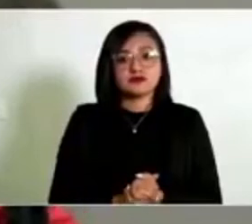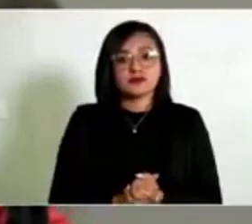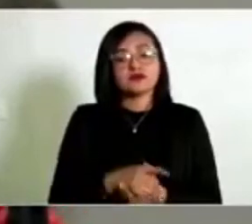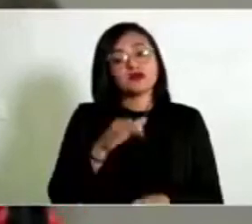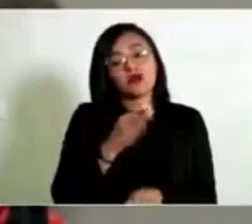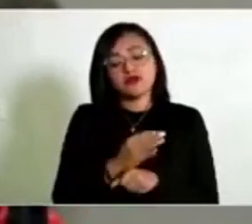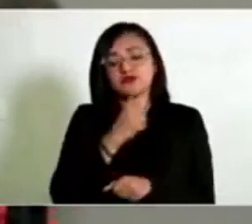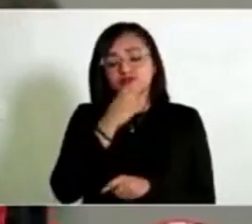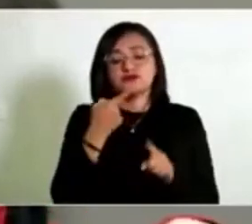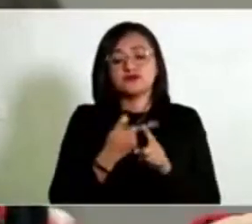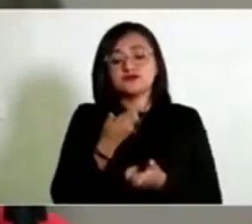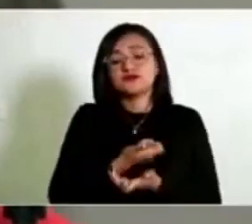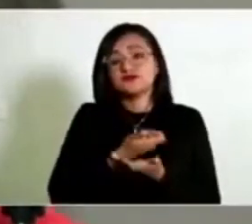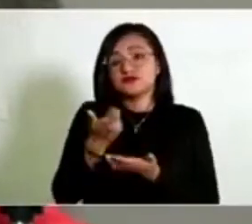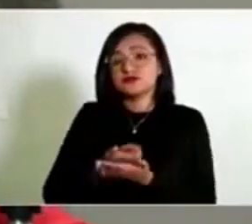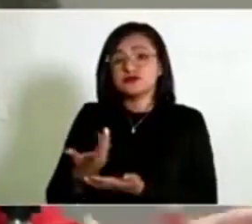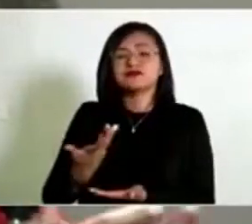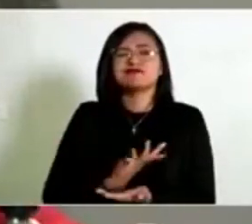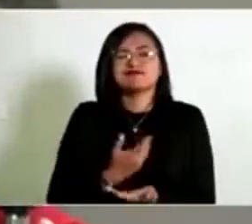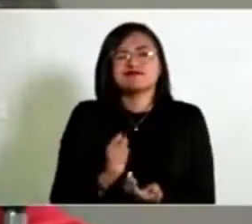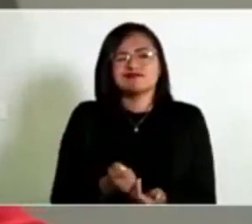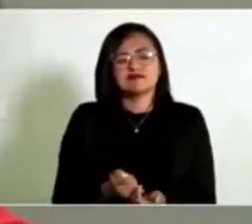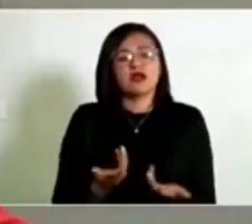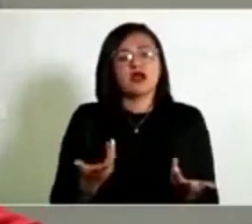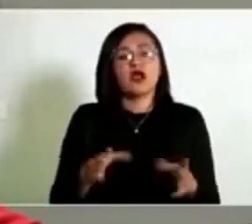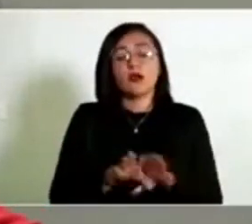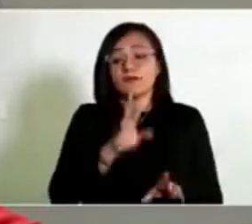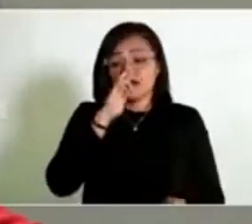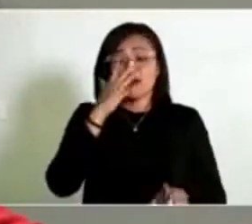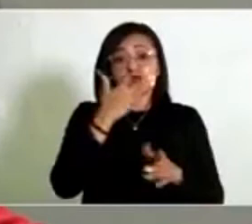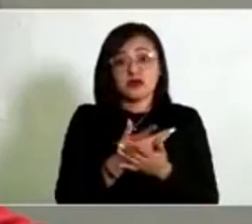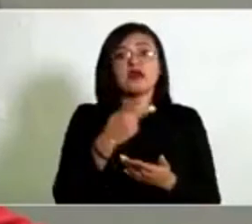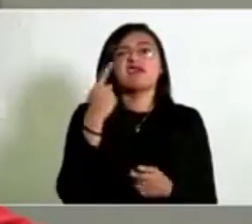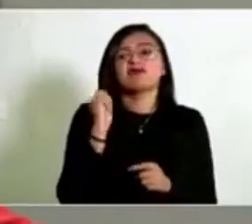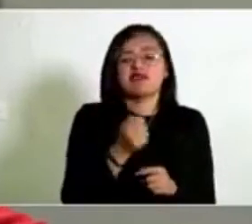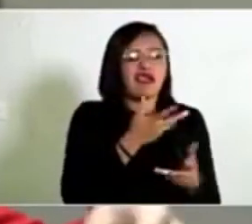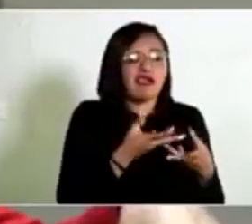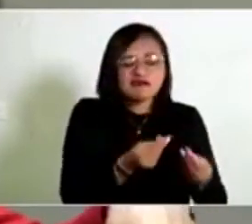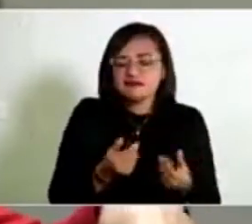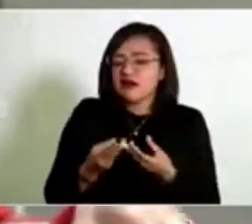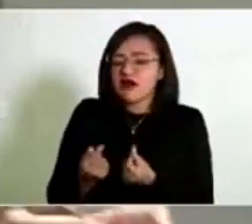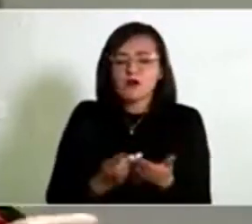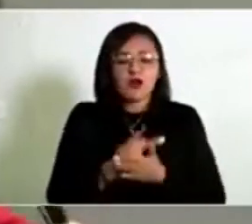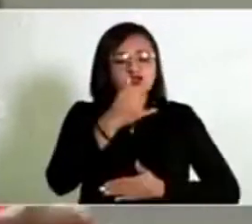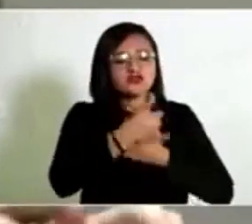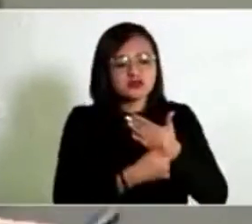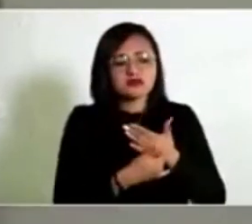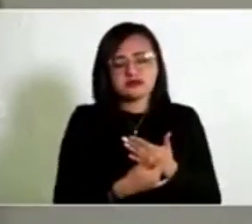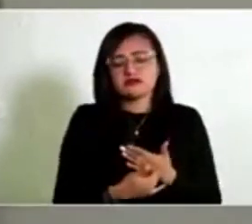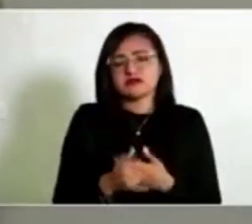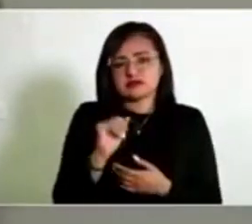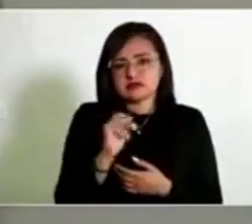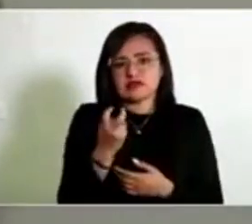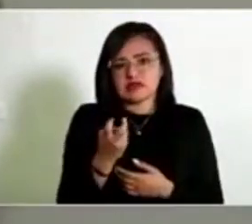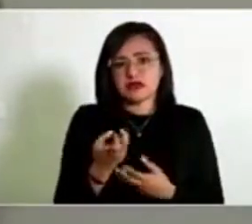Es de mencionarse que el recurso público tiene que ser ejercido de manera responsable en proyectos estratégicos. recurso? Sí, el